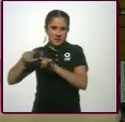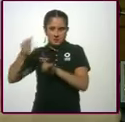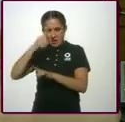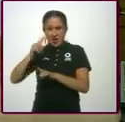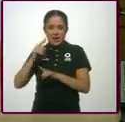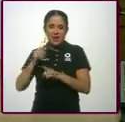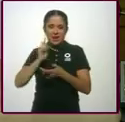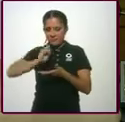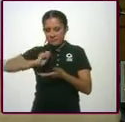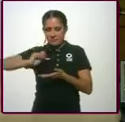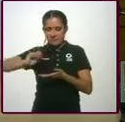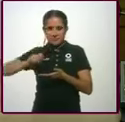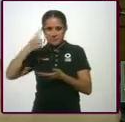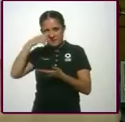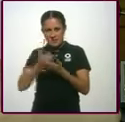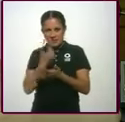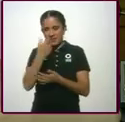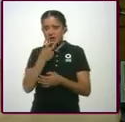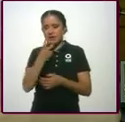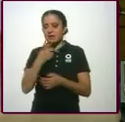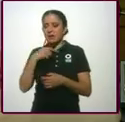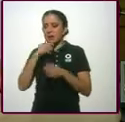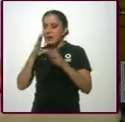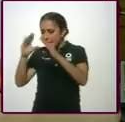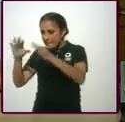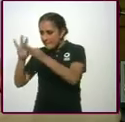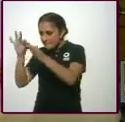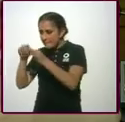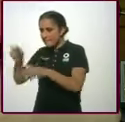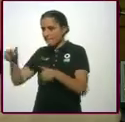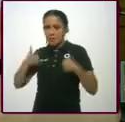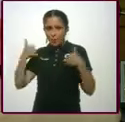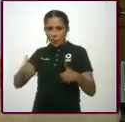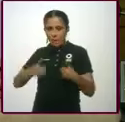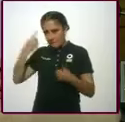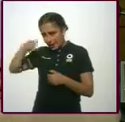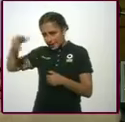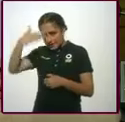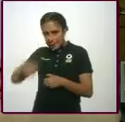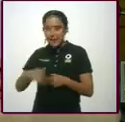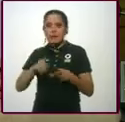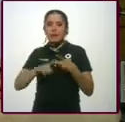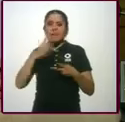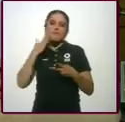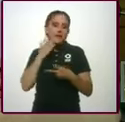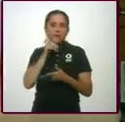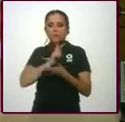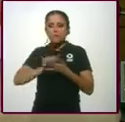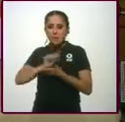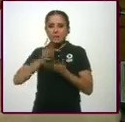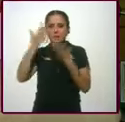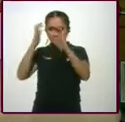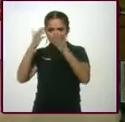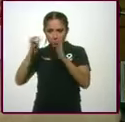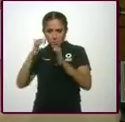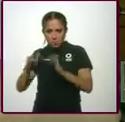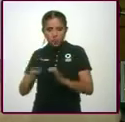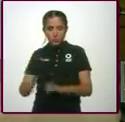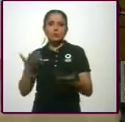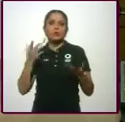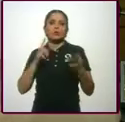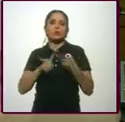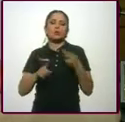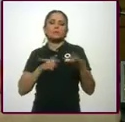trabajar las redes sociales, los APP para